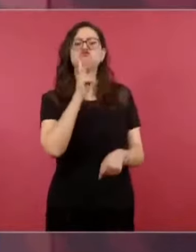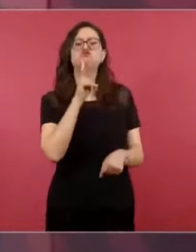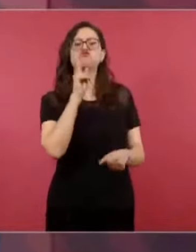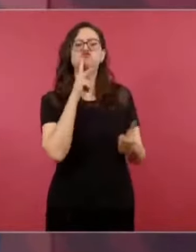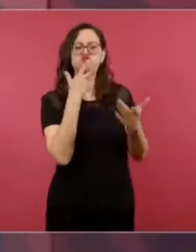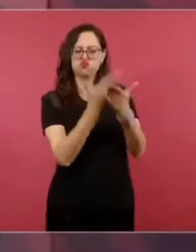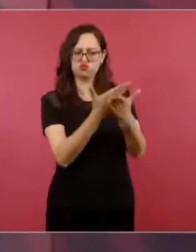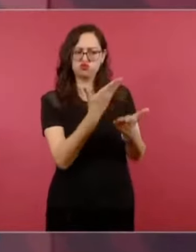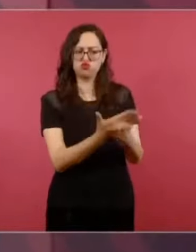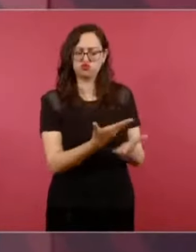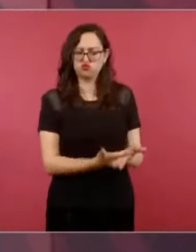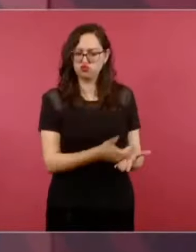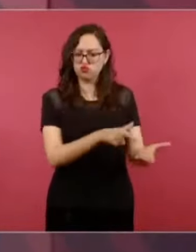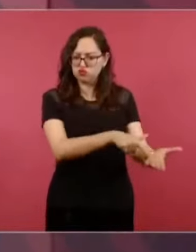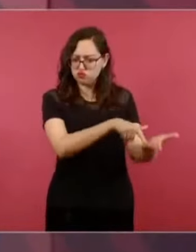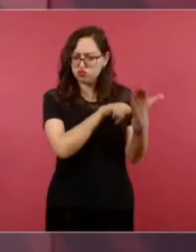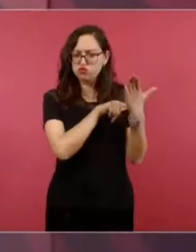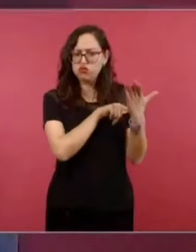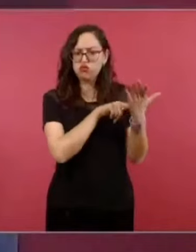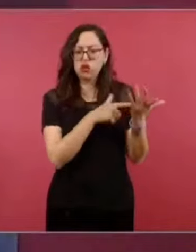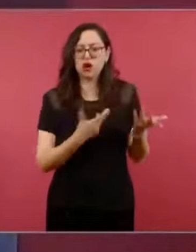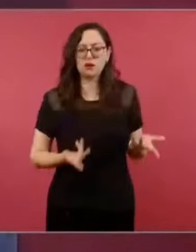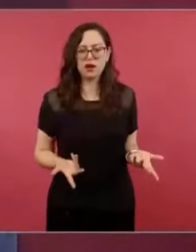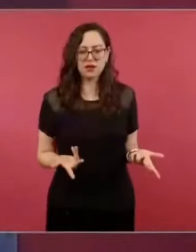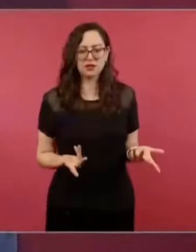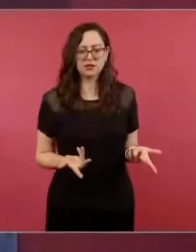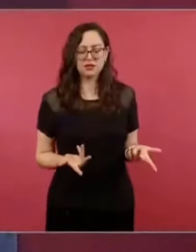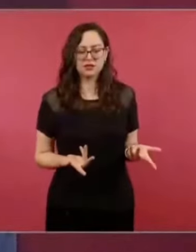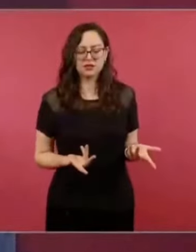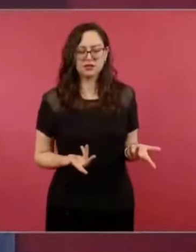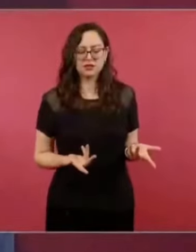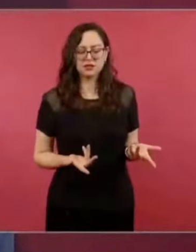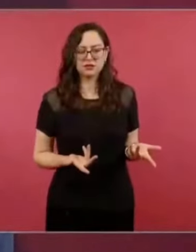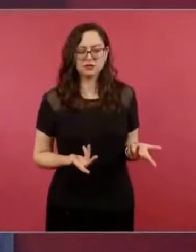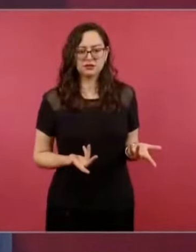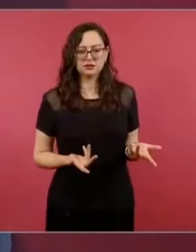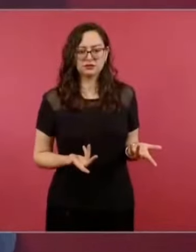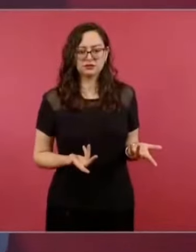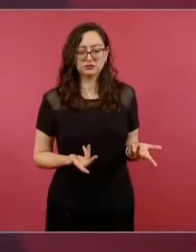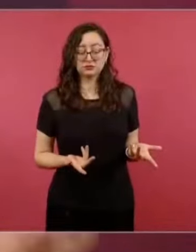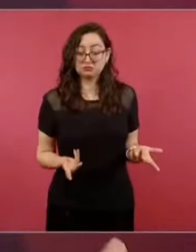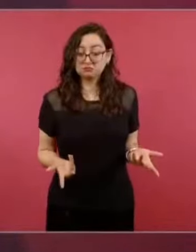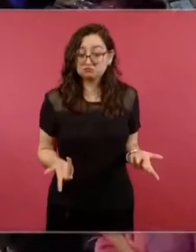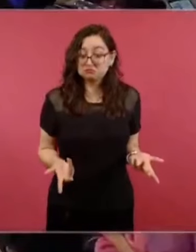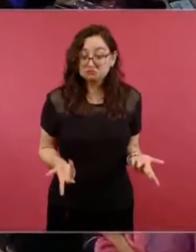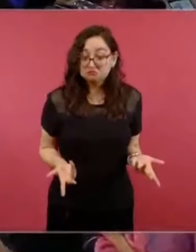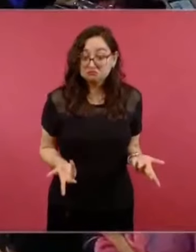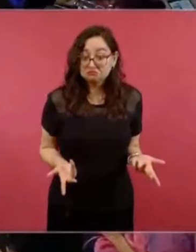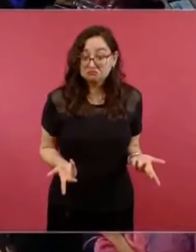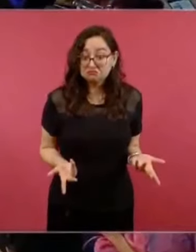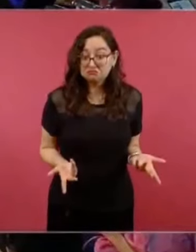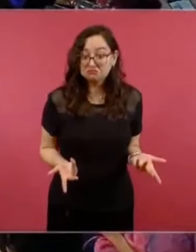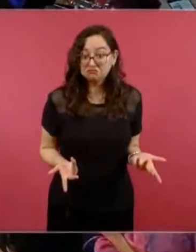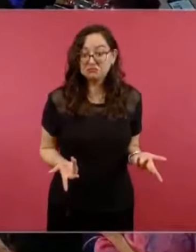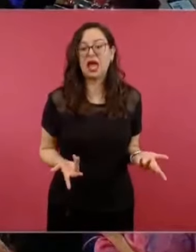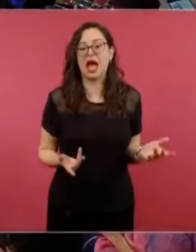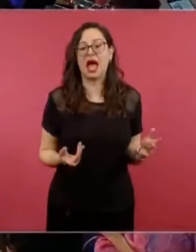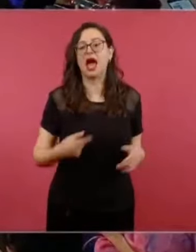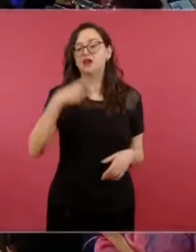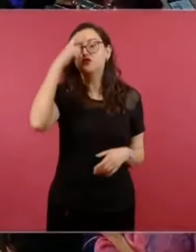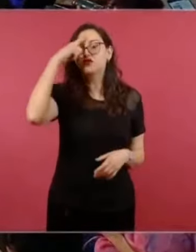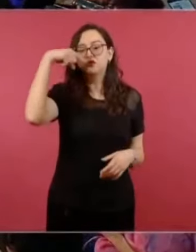porque es muy fácil